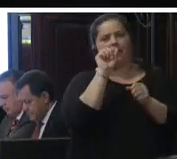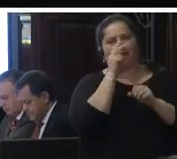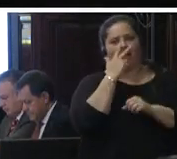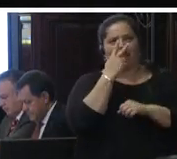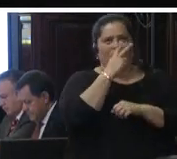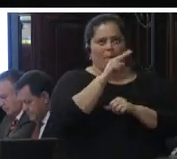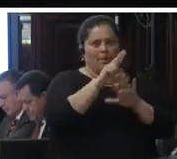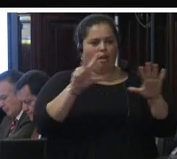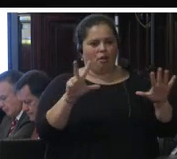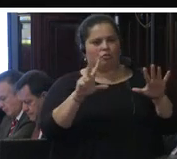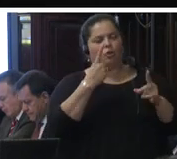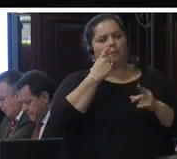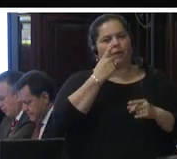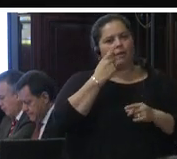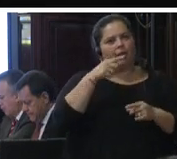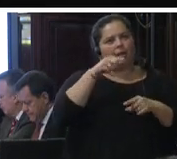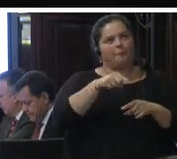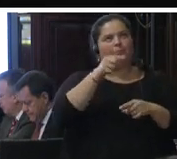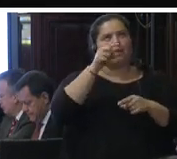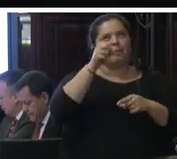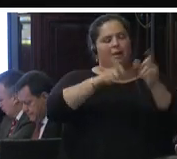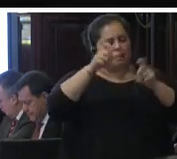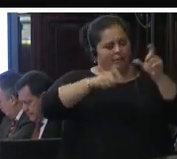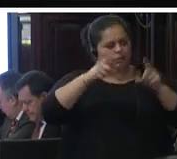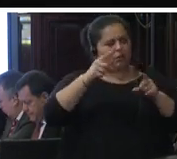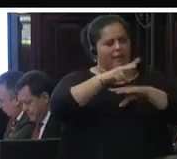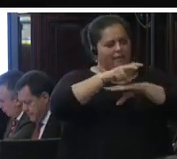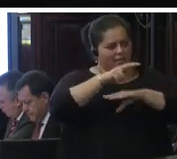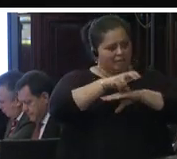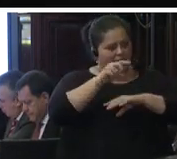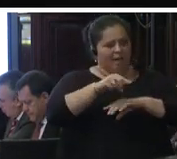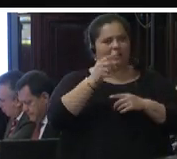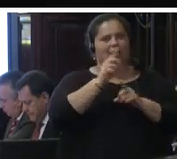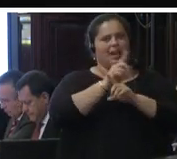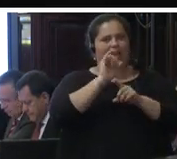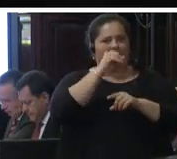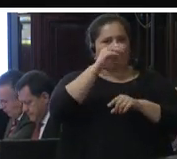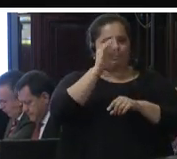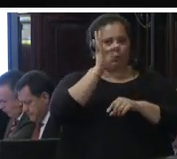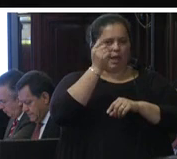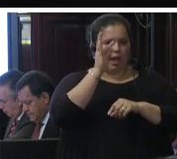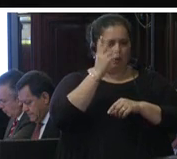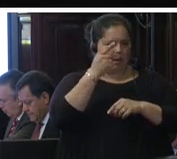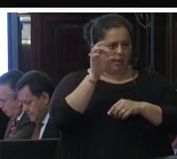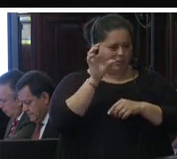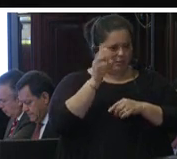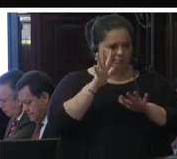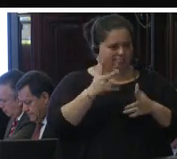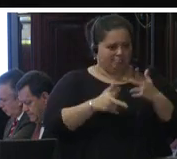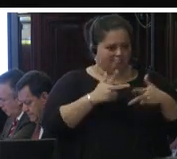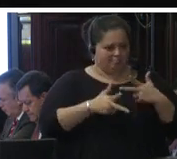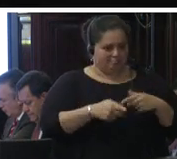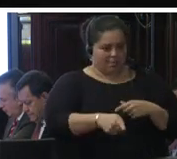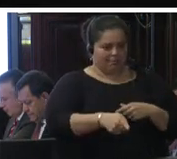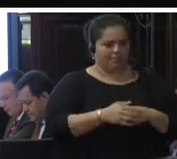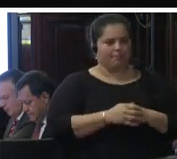humano a la libertad personal para las personas físicas imputables cuando haya elementos para establecer su participación en hechos que